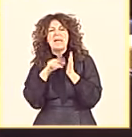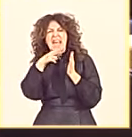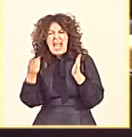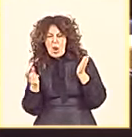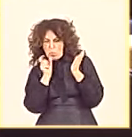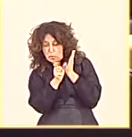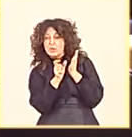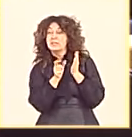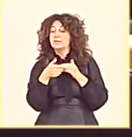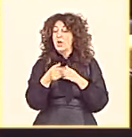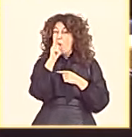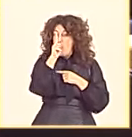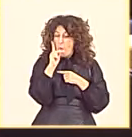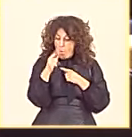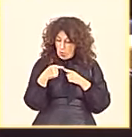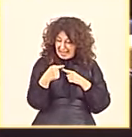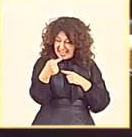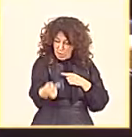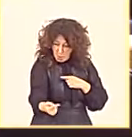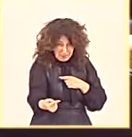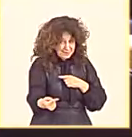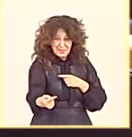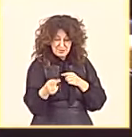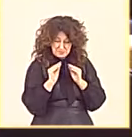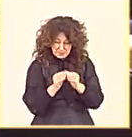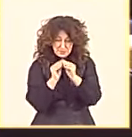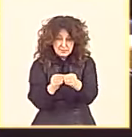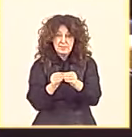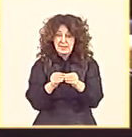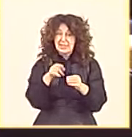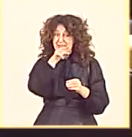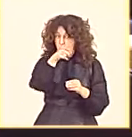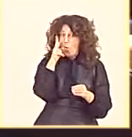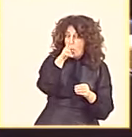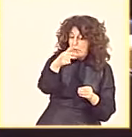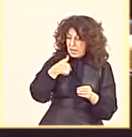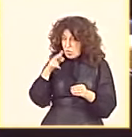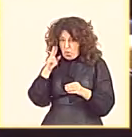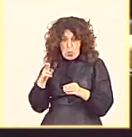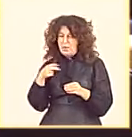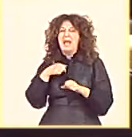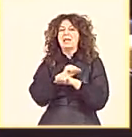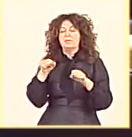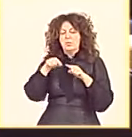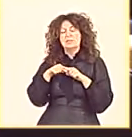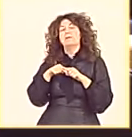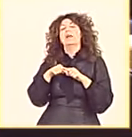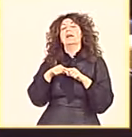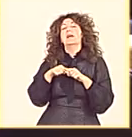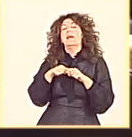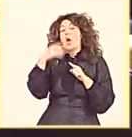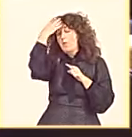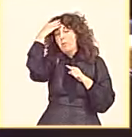kilómetro. Nos jubilamos usted y yo y no somos capaces de ir a la autovía de León, de Ponferrada a Orense. A60, la que decía mi compañero,